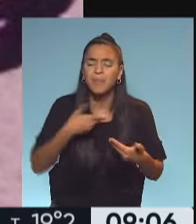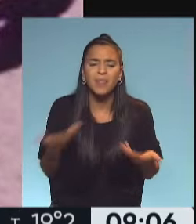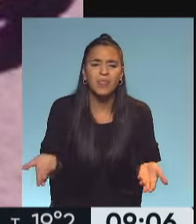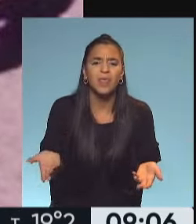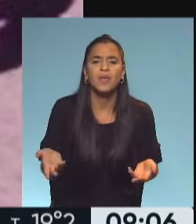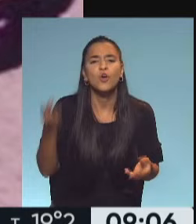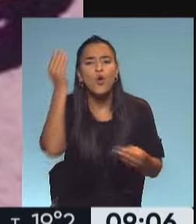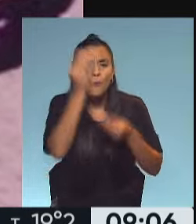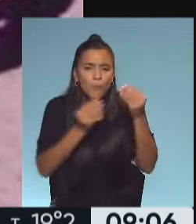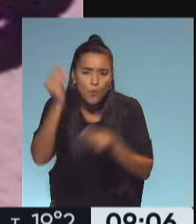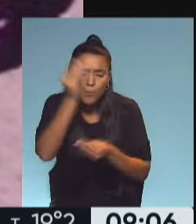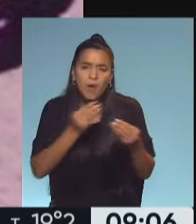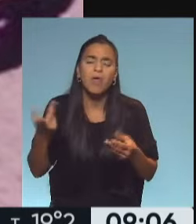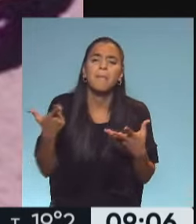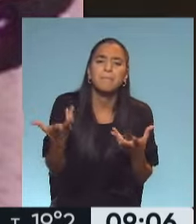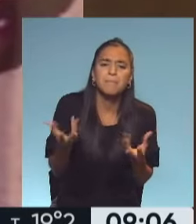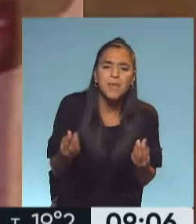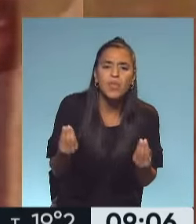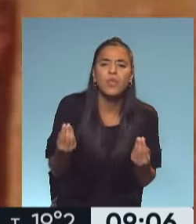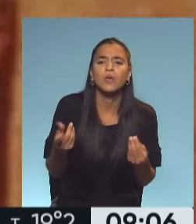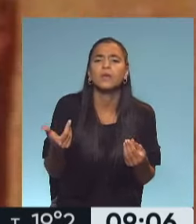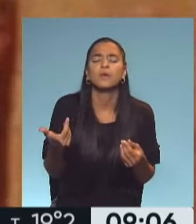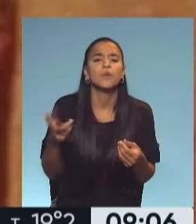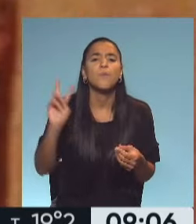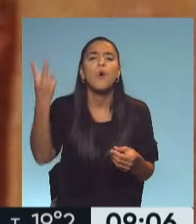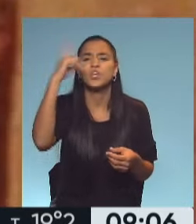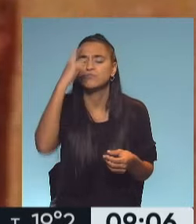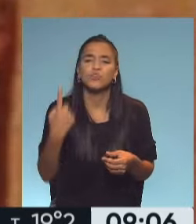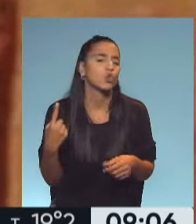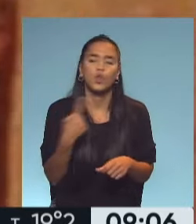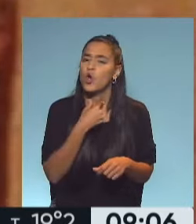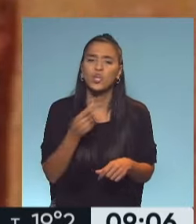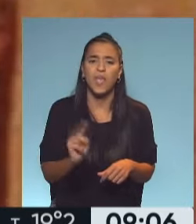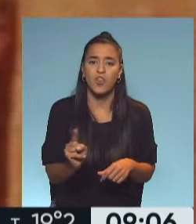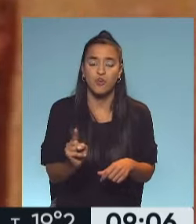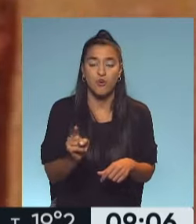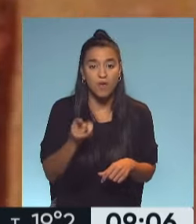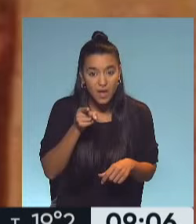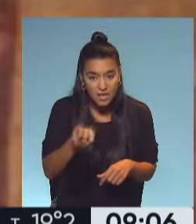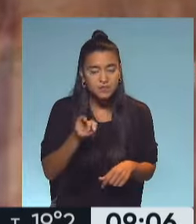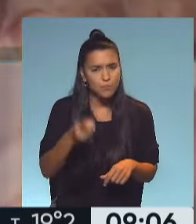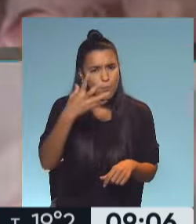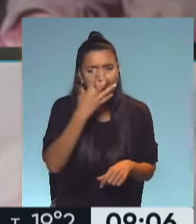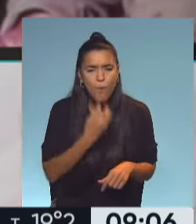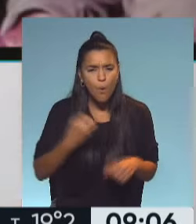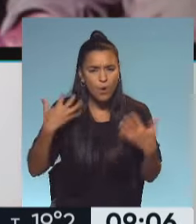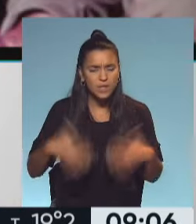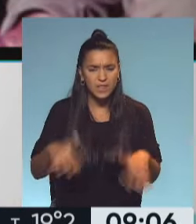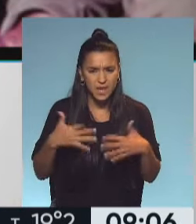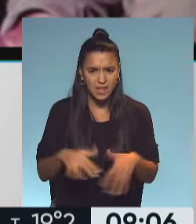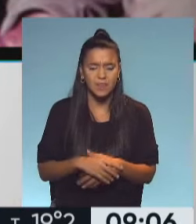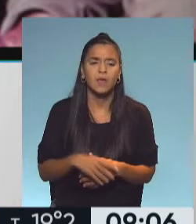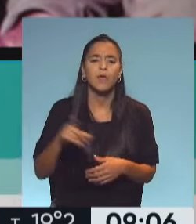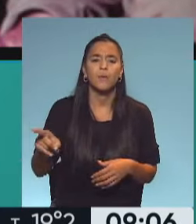estoy preocupado, tengo miedo, no quiero morir sola. Y eso es muy triste, porque esta